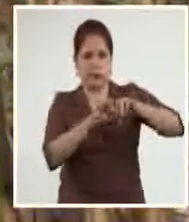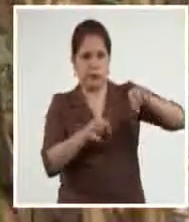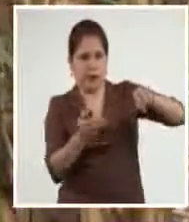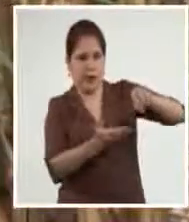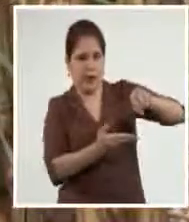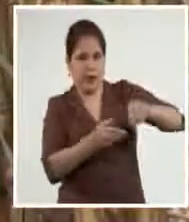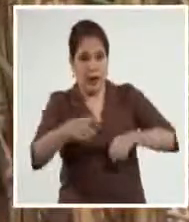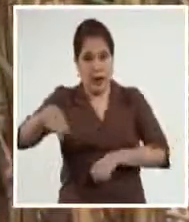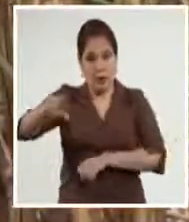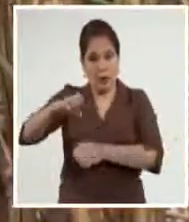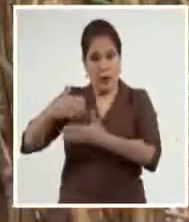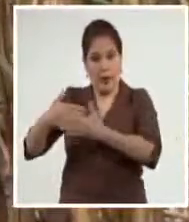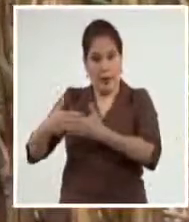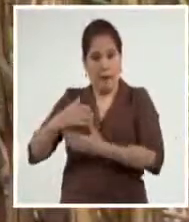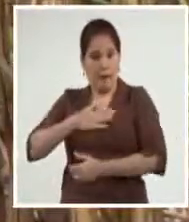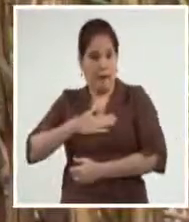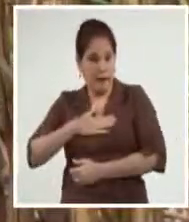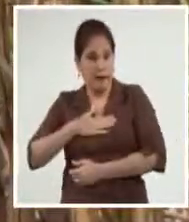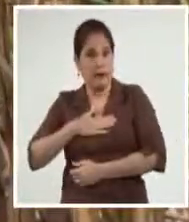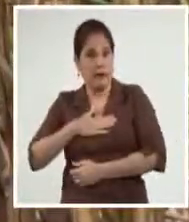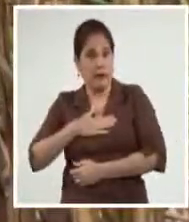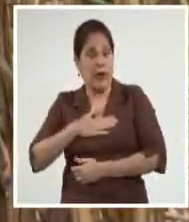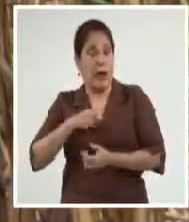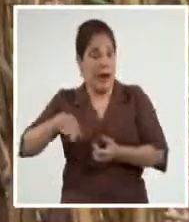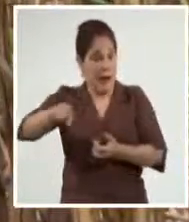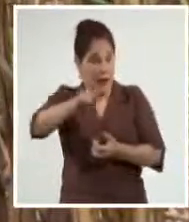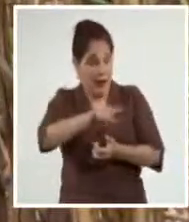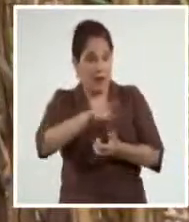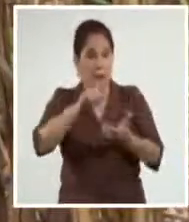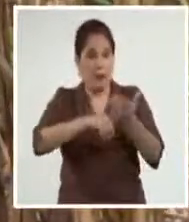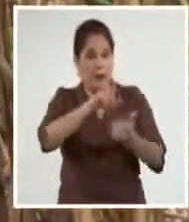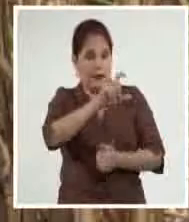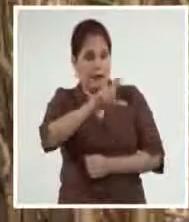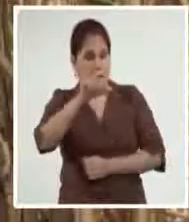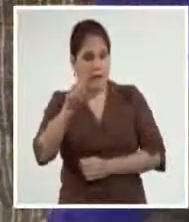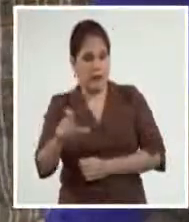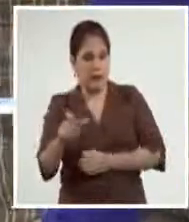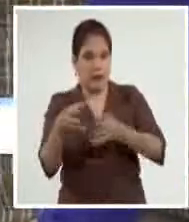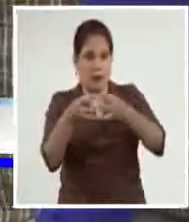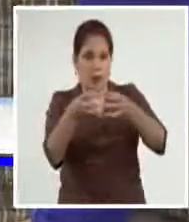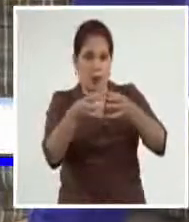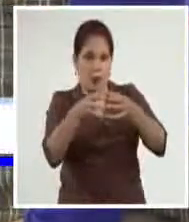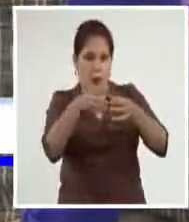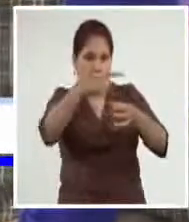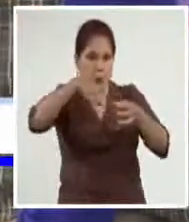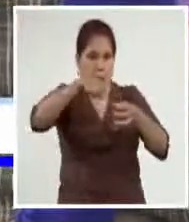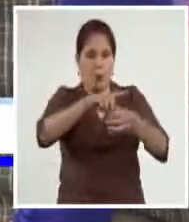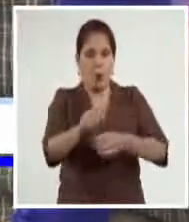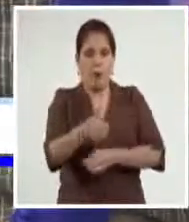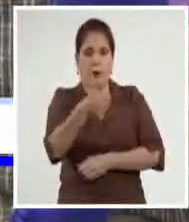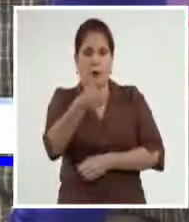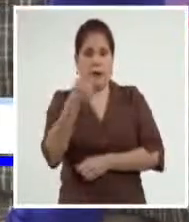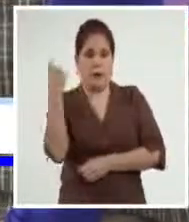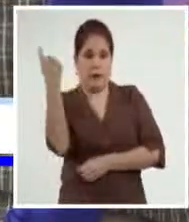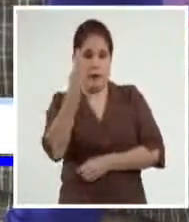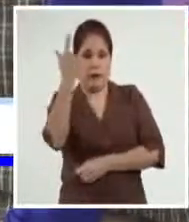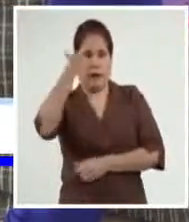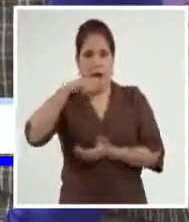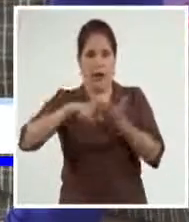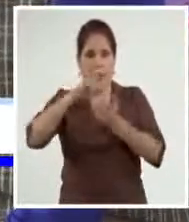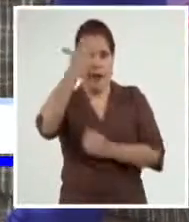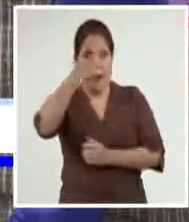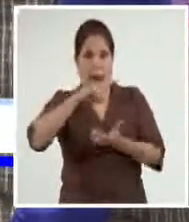¿Ustedes son cooperativistas? El miembro del Comité Central del Partido, del Consejo de Estado y Presidente Nacional de la ANAP,